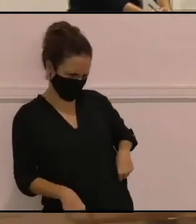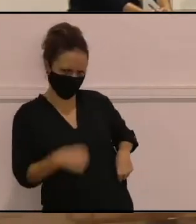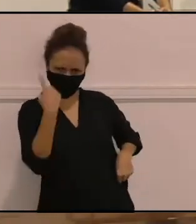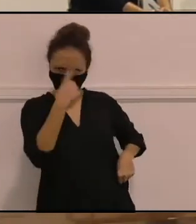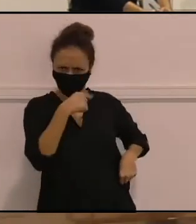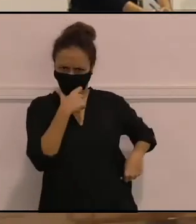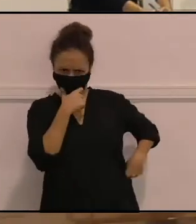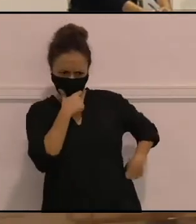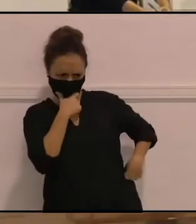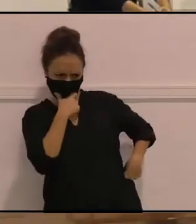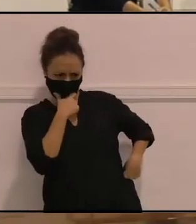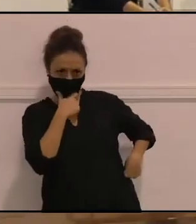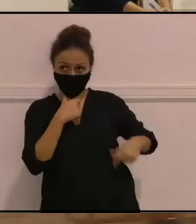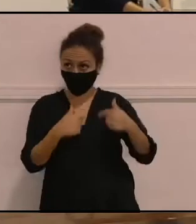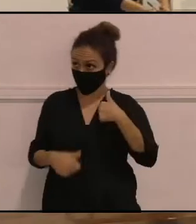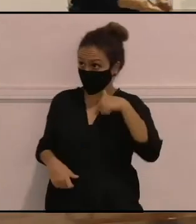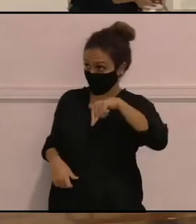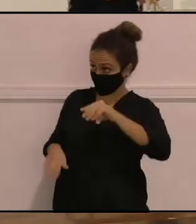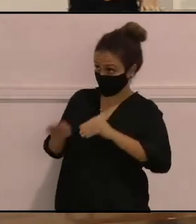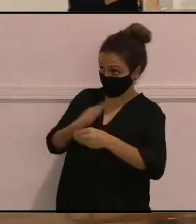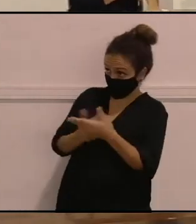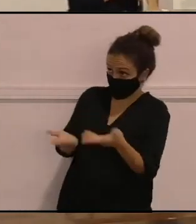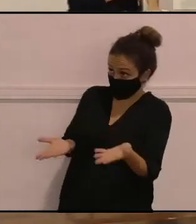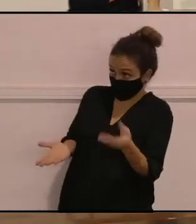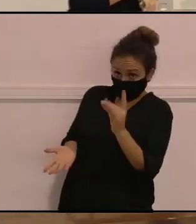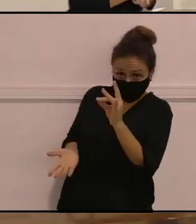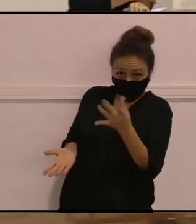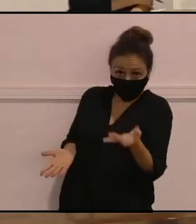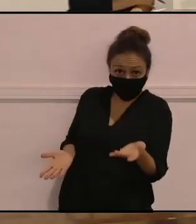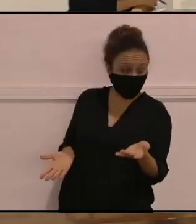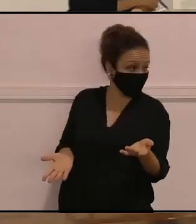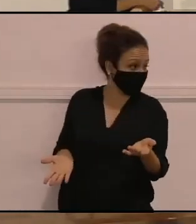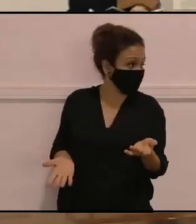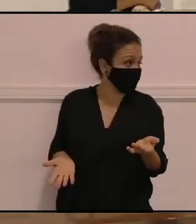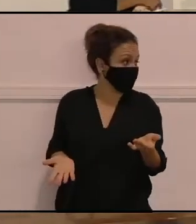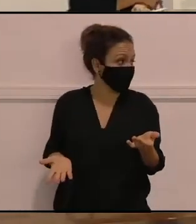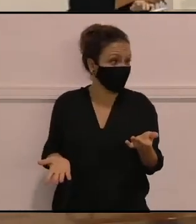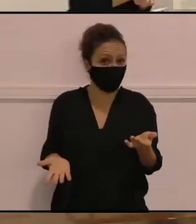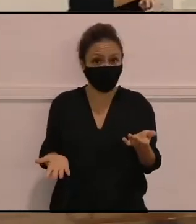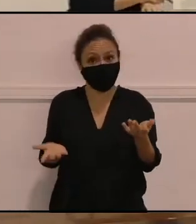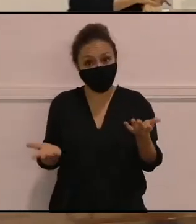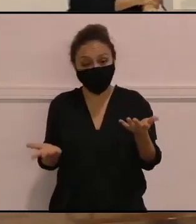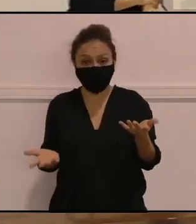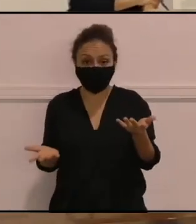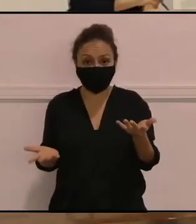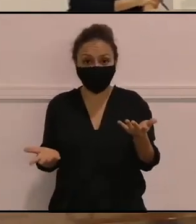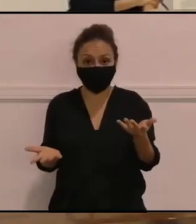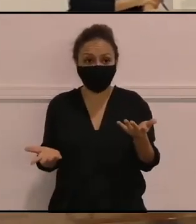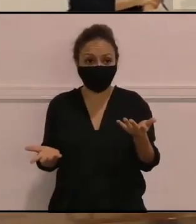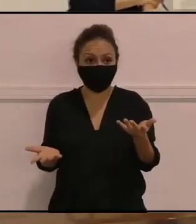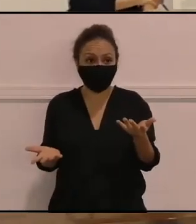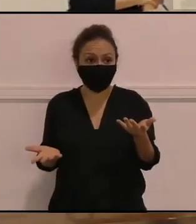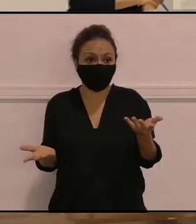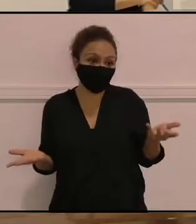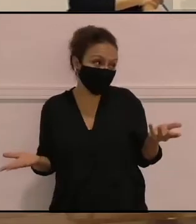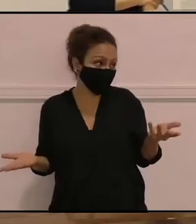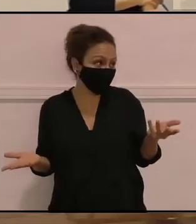esta cara y yo, ¿de aquí, de aquí? Sí, y yo, no, no, no, o sea,